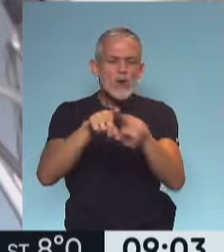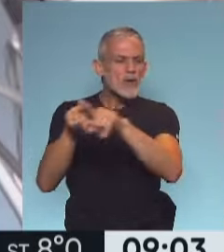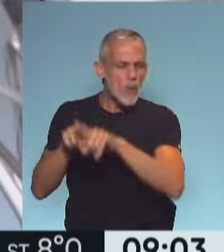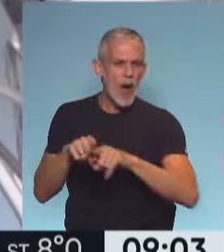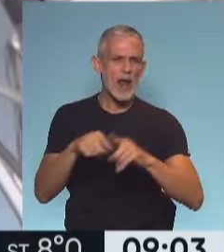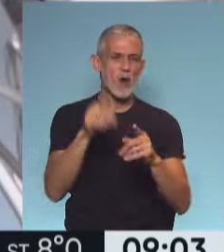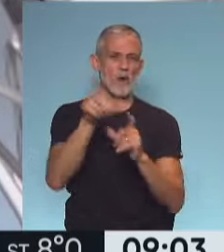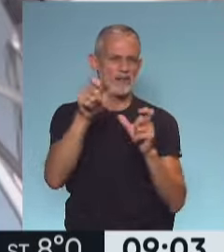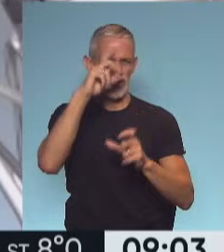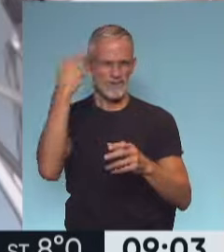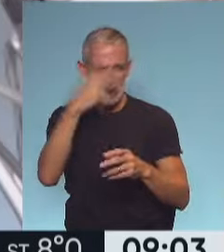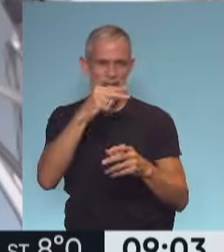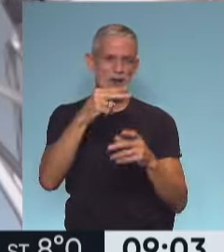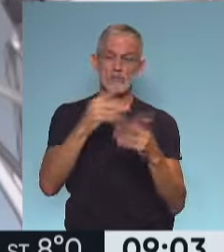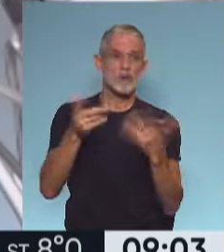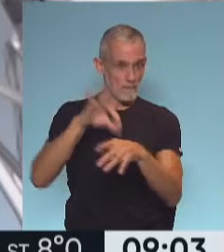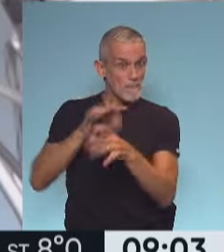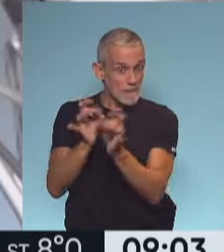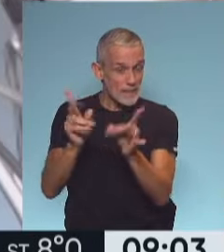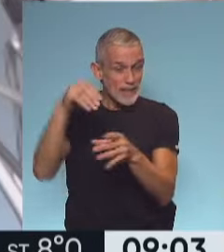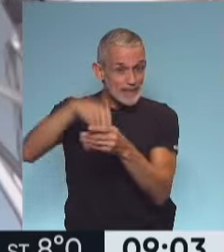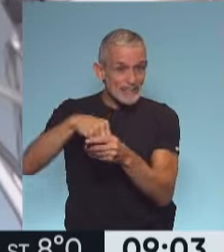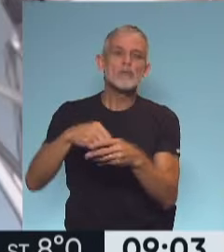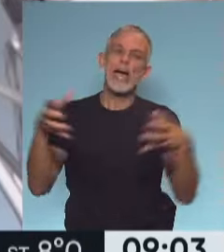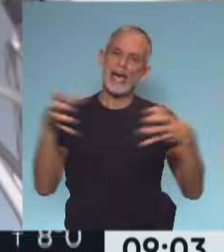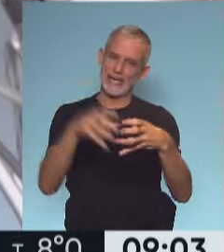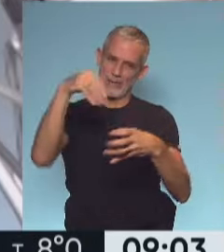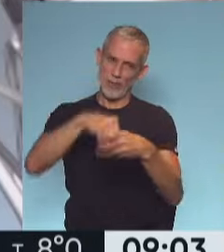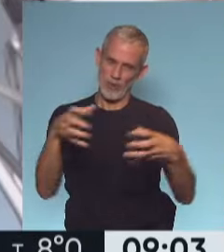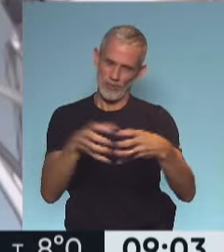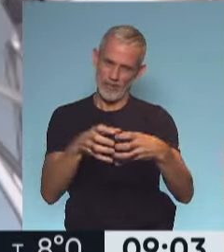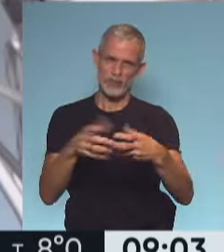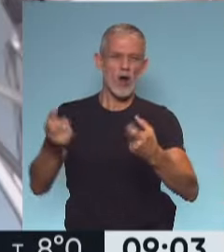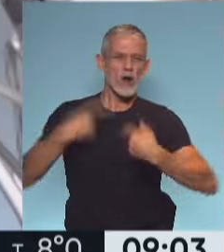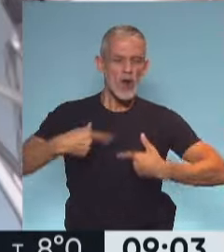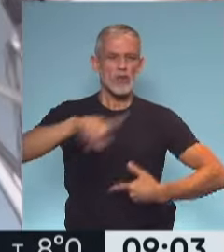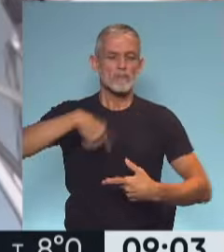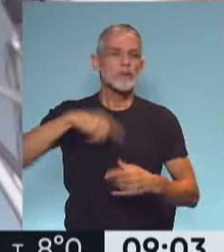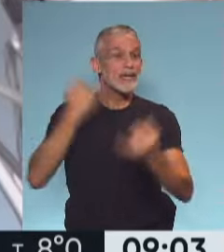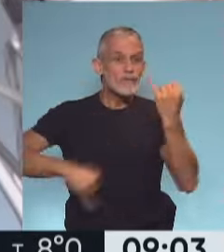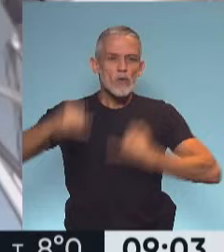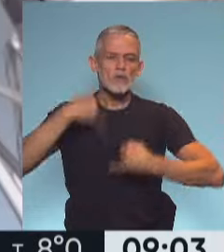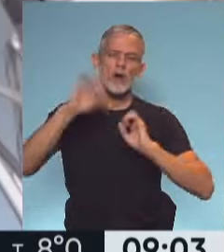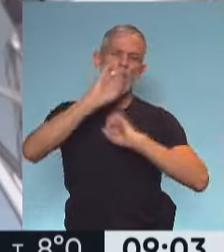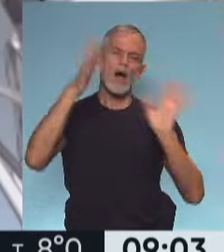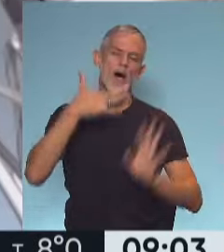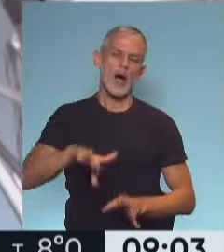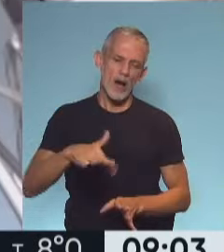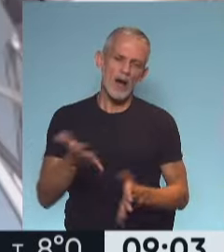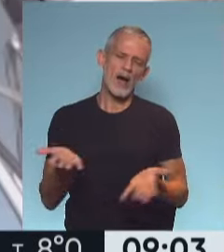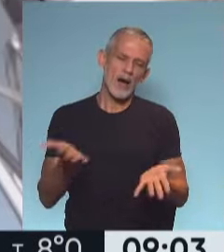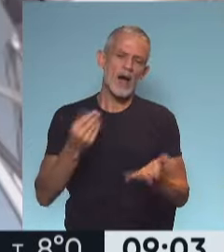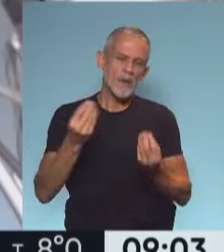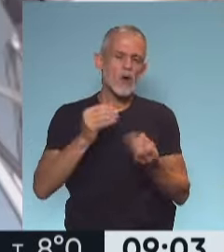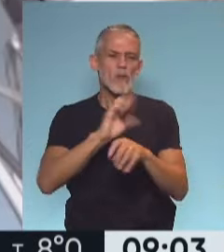los trabajadores de la salud, los infectólogos, son parte de estos equipos que hoy nos proporcionan enorme información y sobre todo nos ayudan a